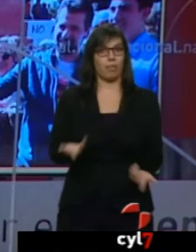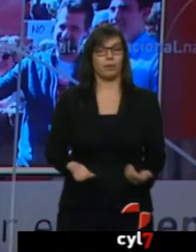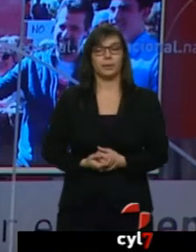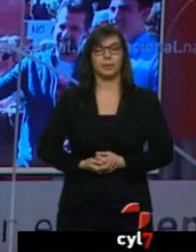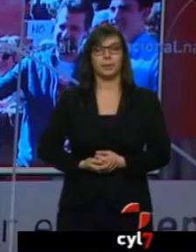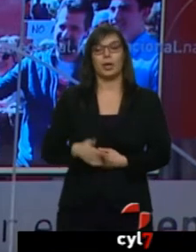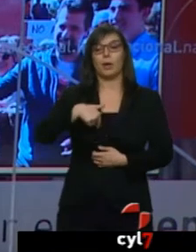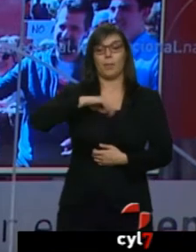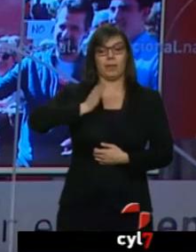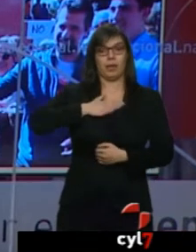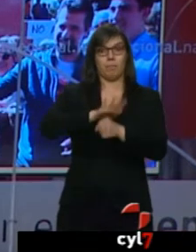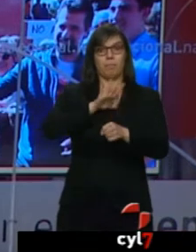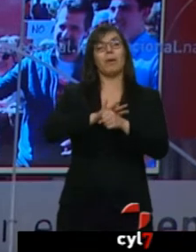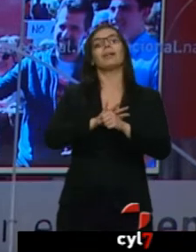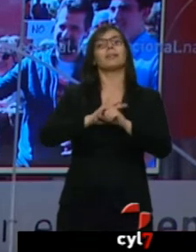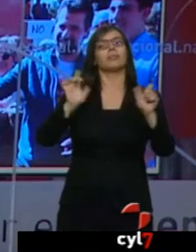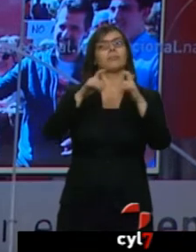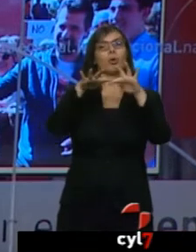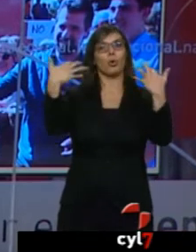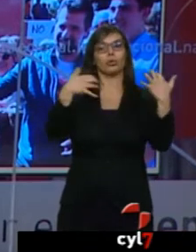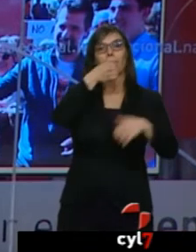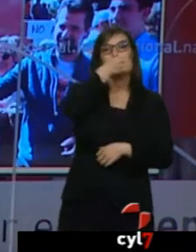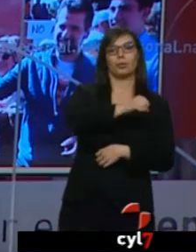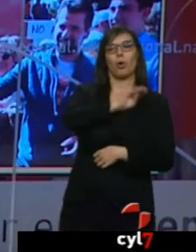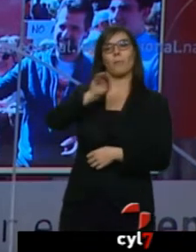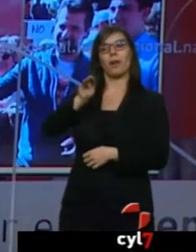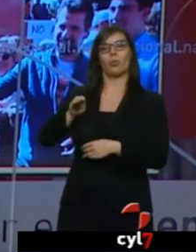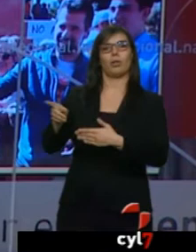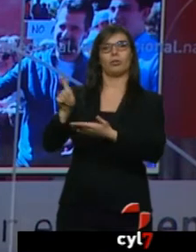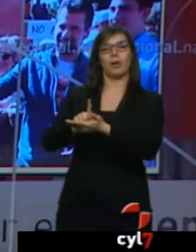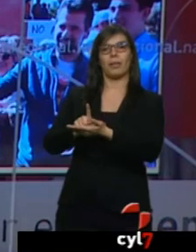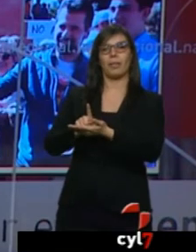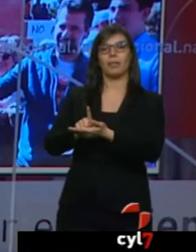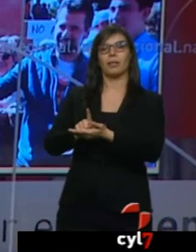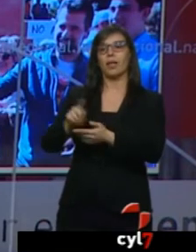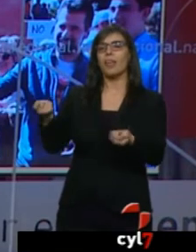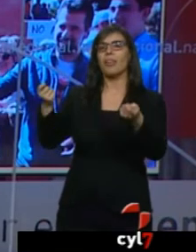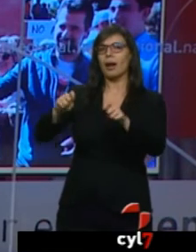Pleno de las Cortes... ...el PSOE volverá a preguntar al gobierno regional... ...por las razones del cierre.